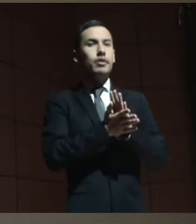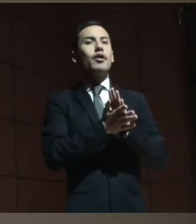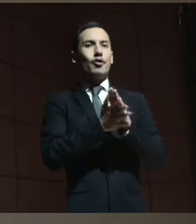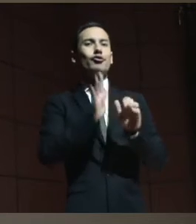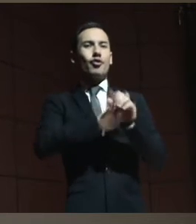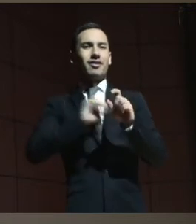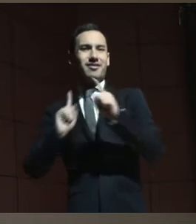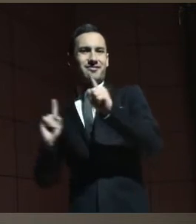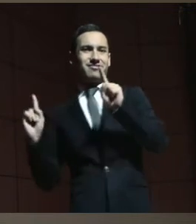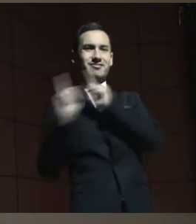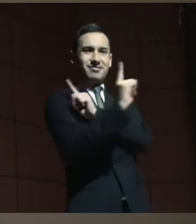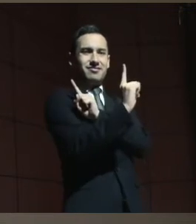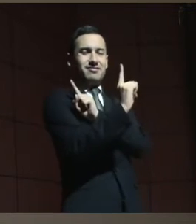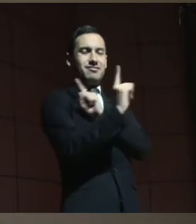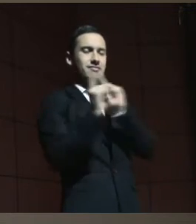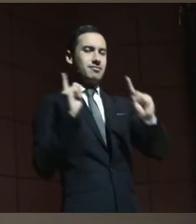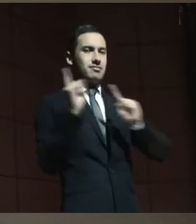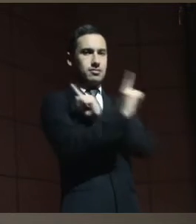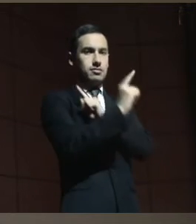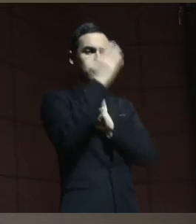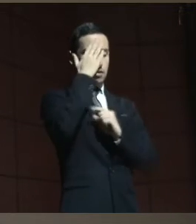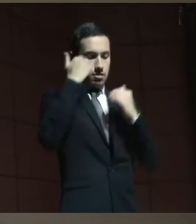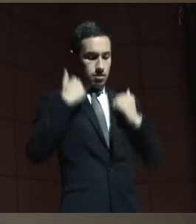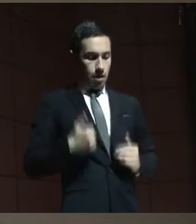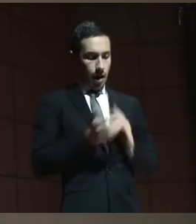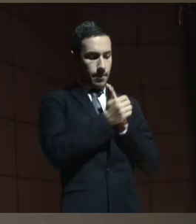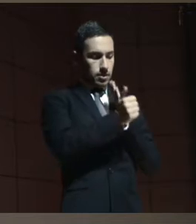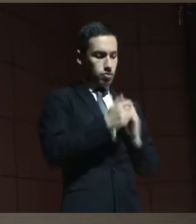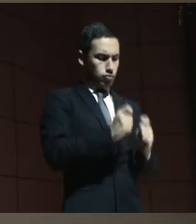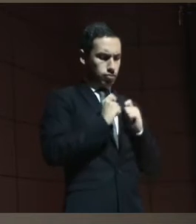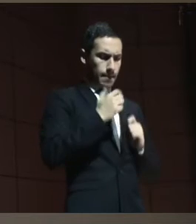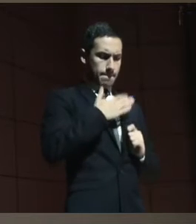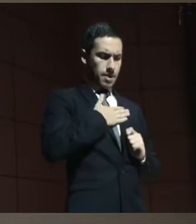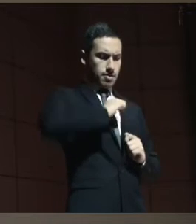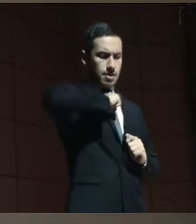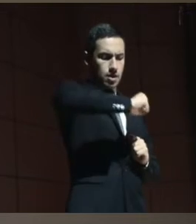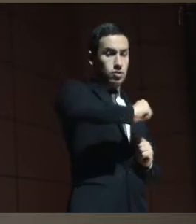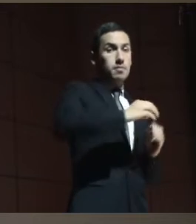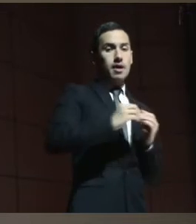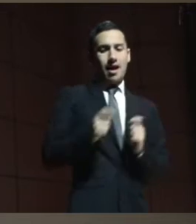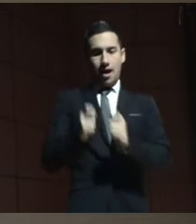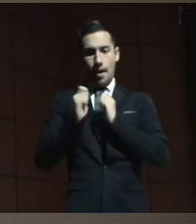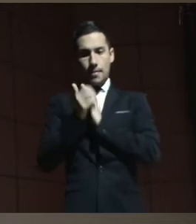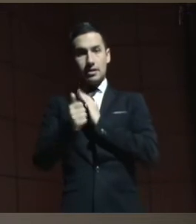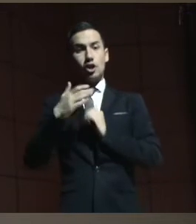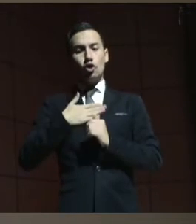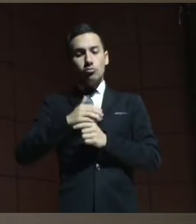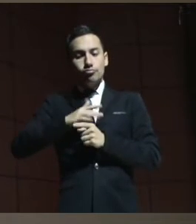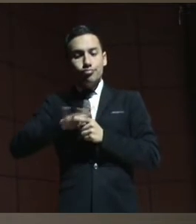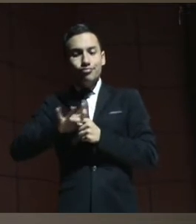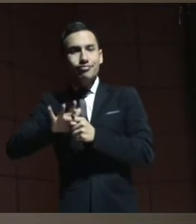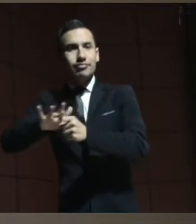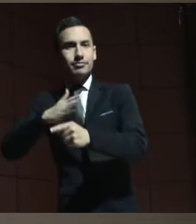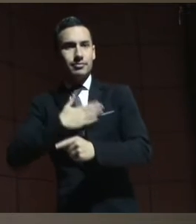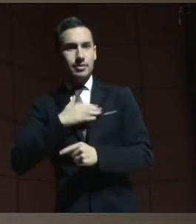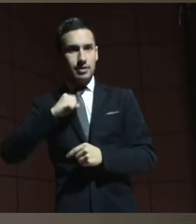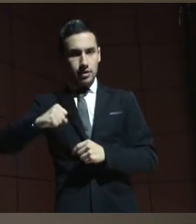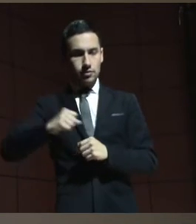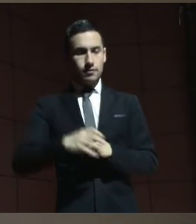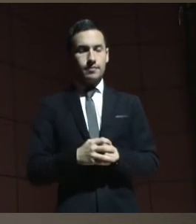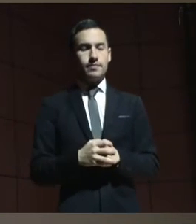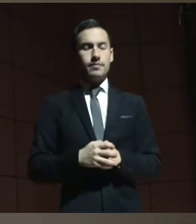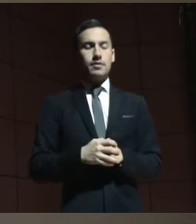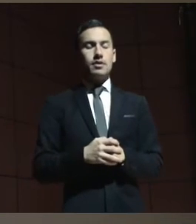entre la capacidad de ser titular de un derecho y la capacidad y la aptitud para el ejercicio de ese derecho. En